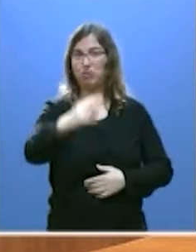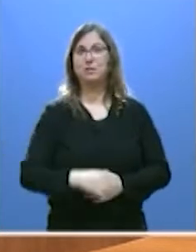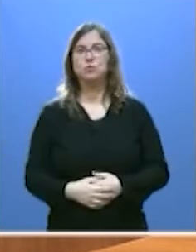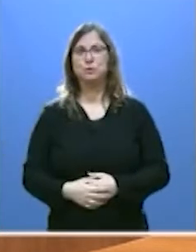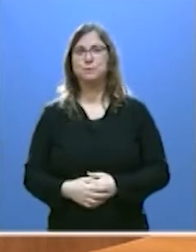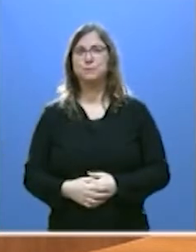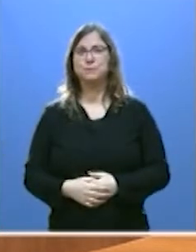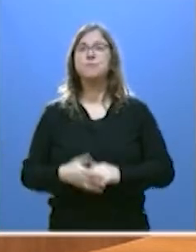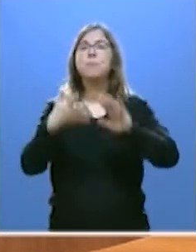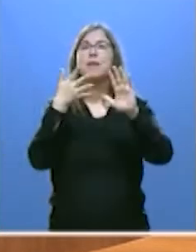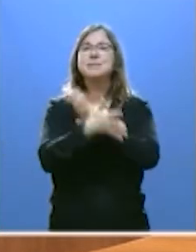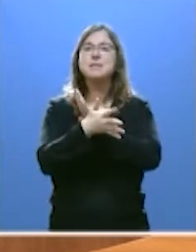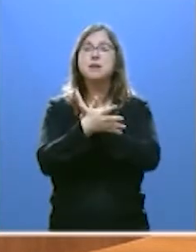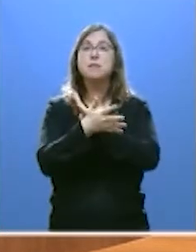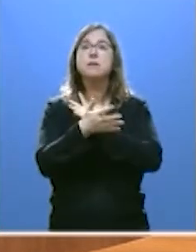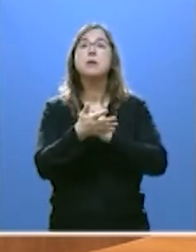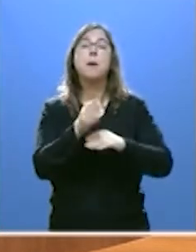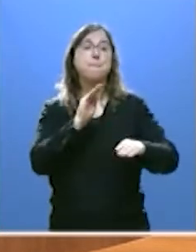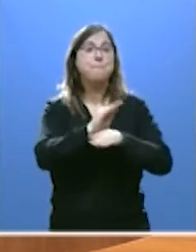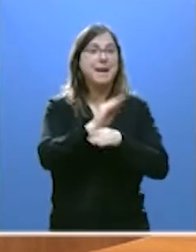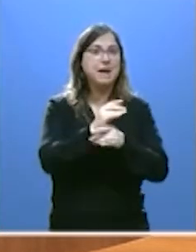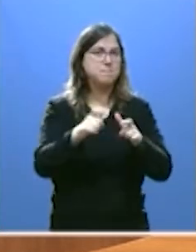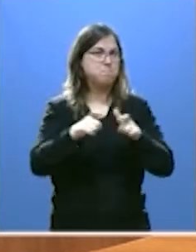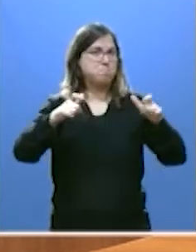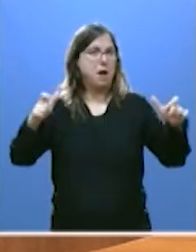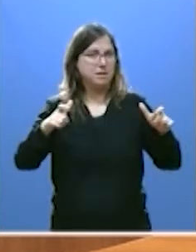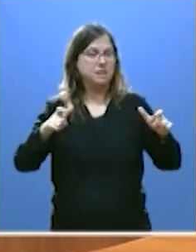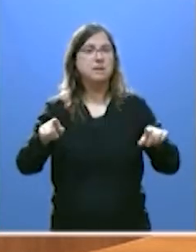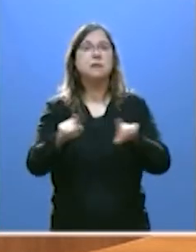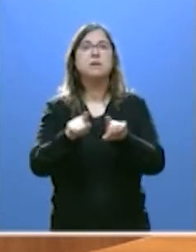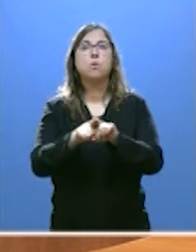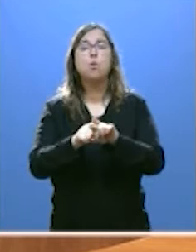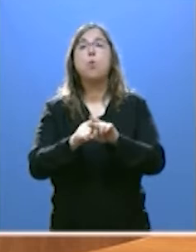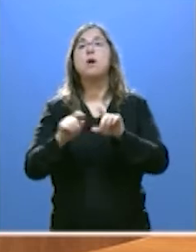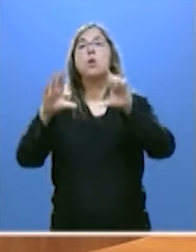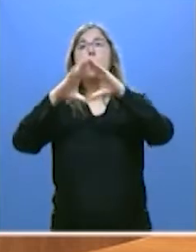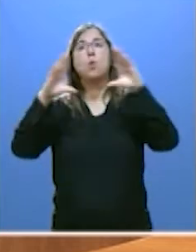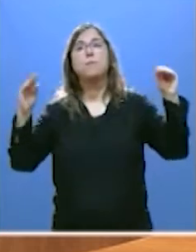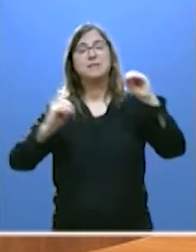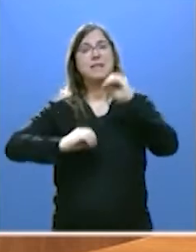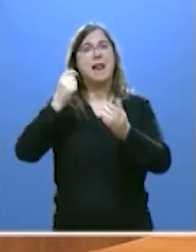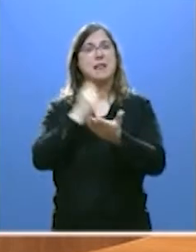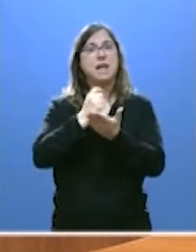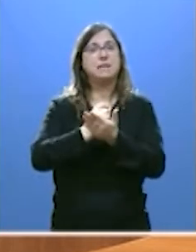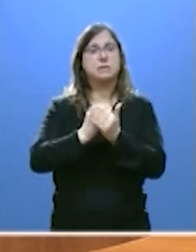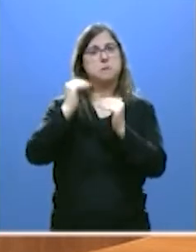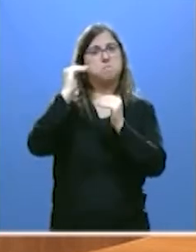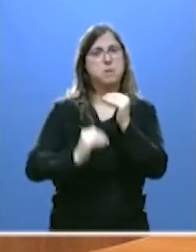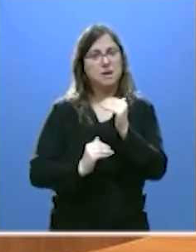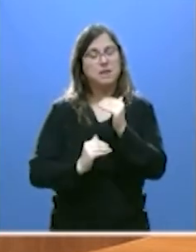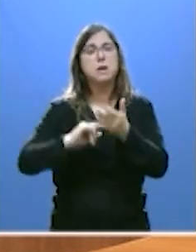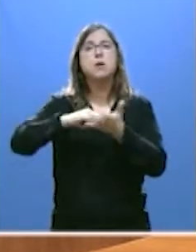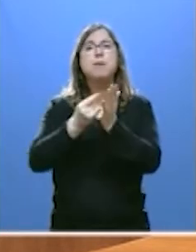Con un aumento de los beneficiarios de las becas, una disminución de las tasas universitarias, un plan de agricultura